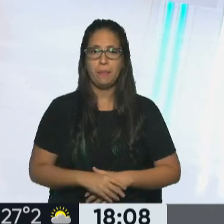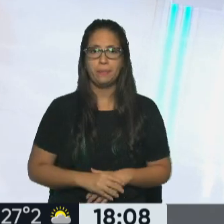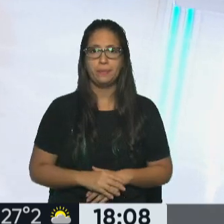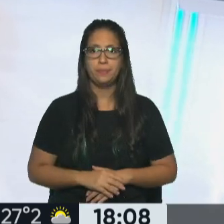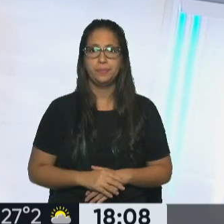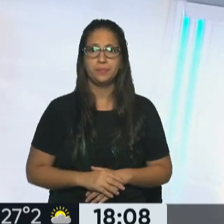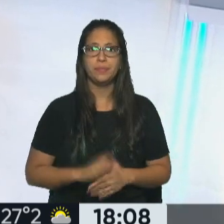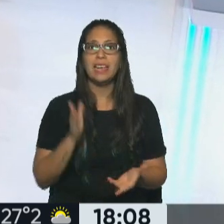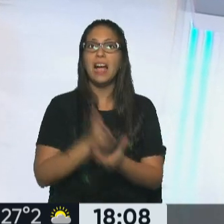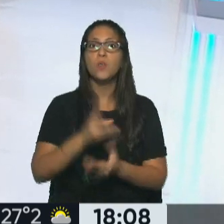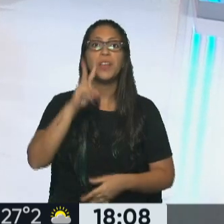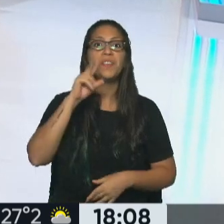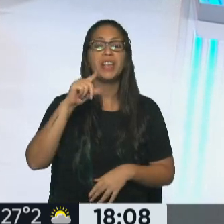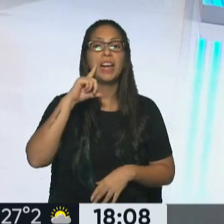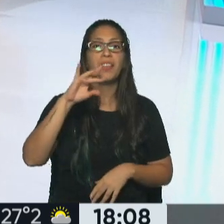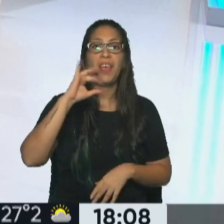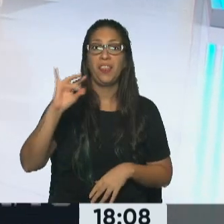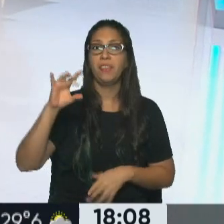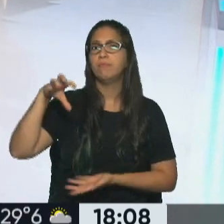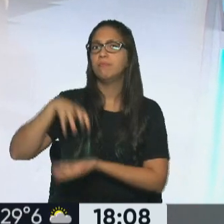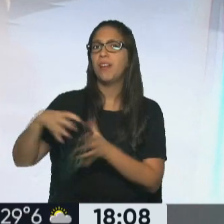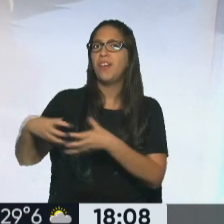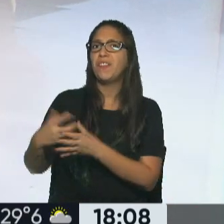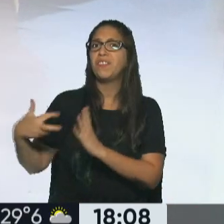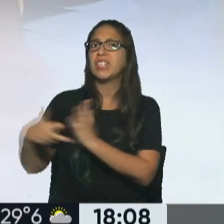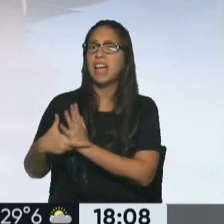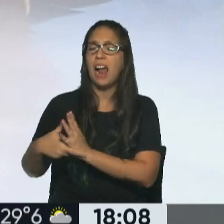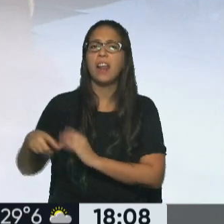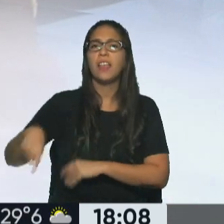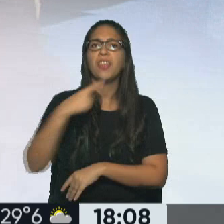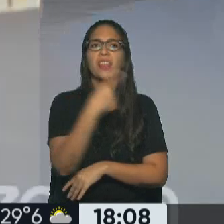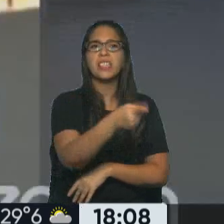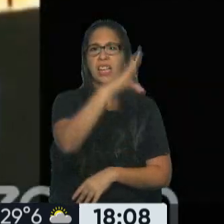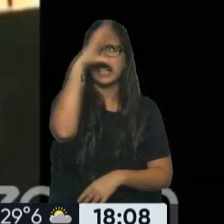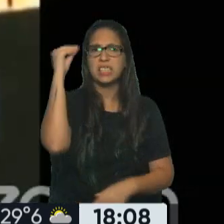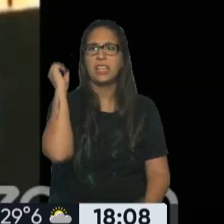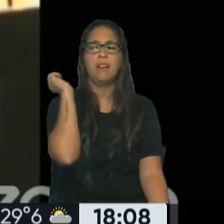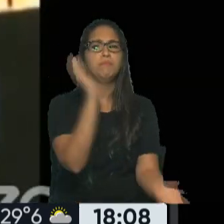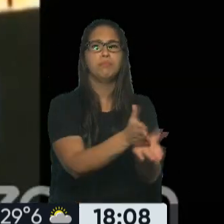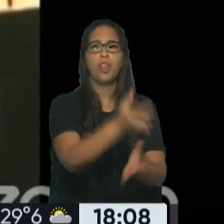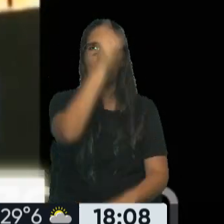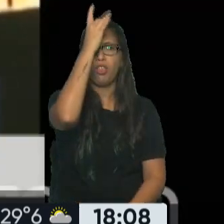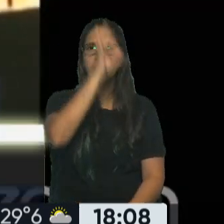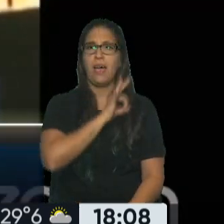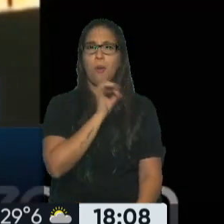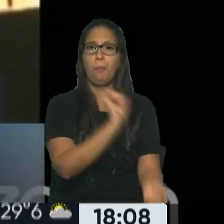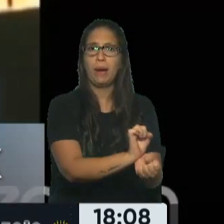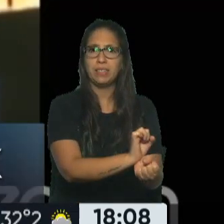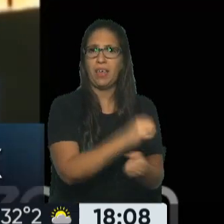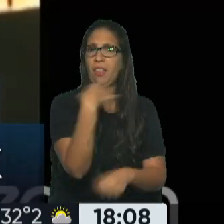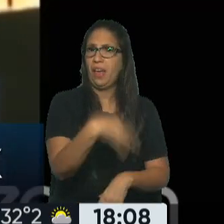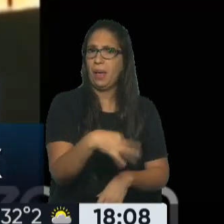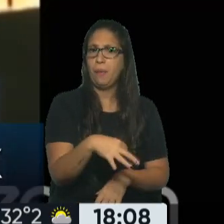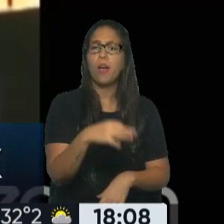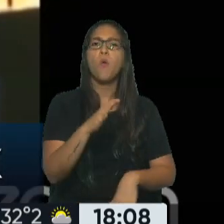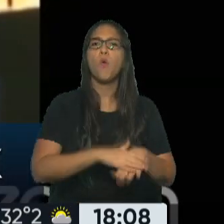Causa de vialidad, la Fiscalía pidió que Cristina Fernández de Kirchner sea condenada a 12 años de prisión por la